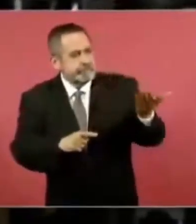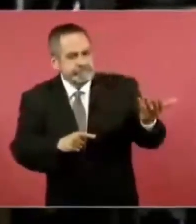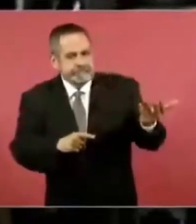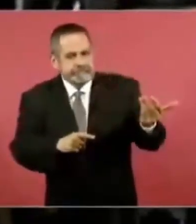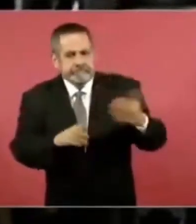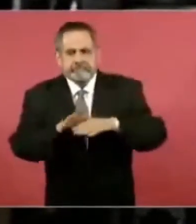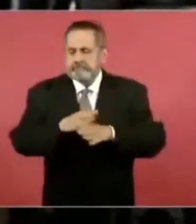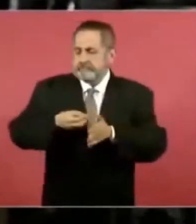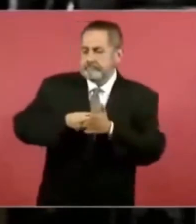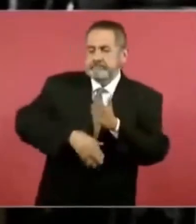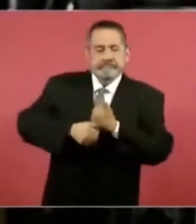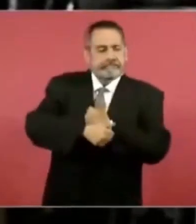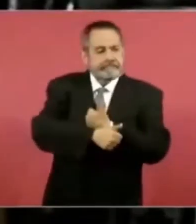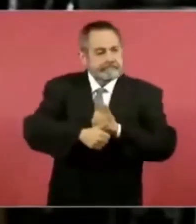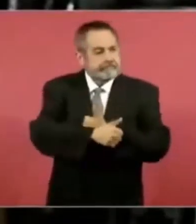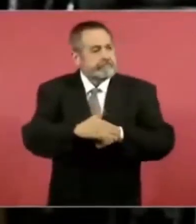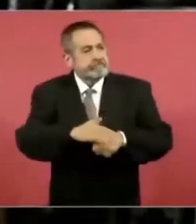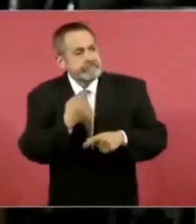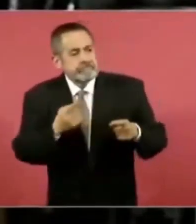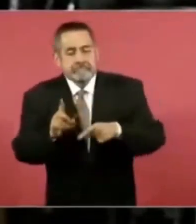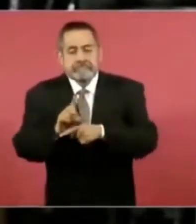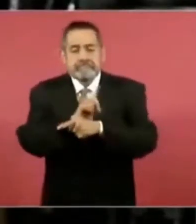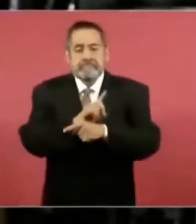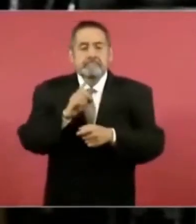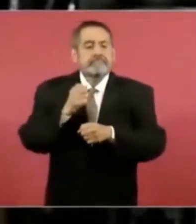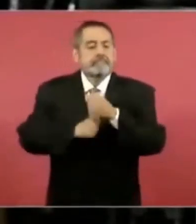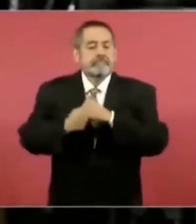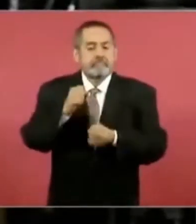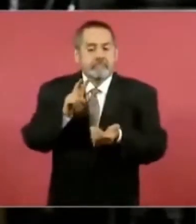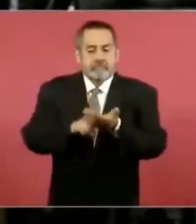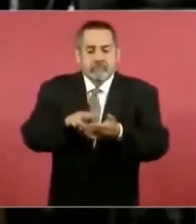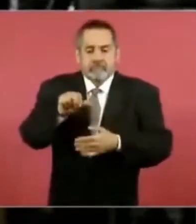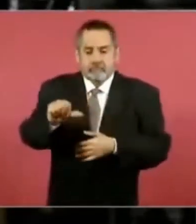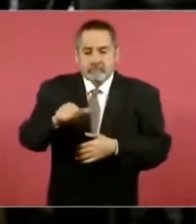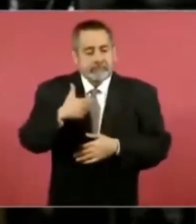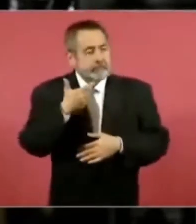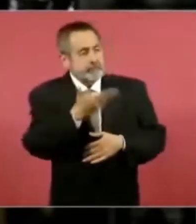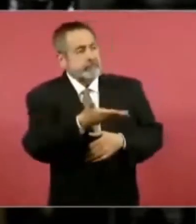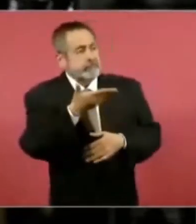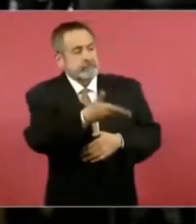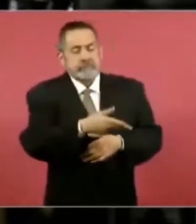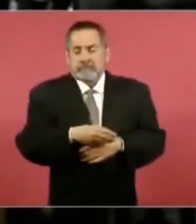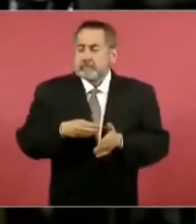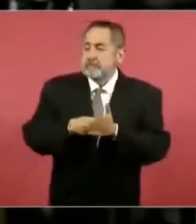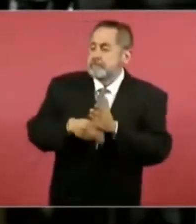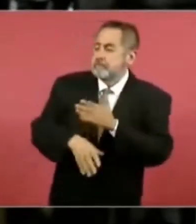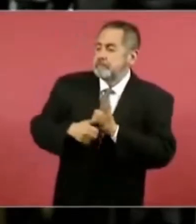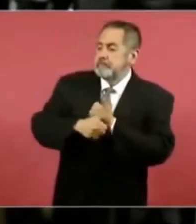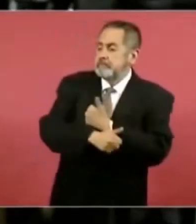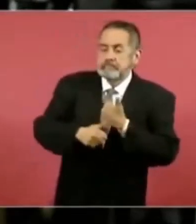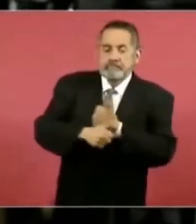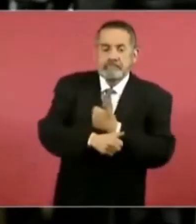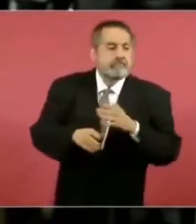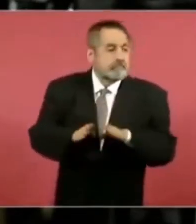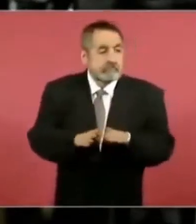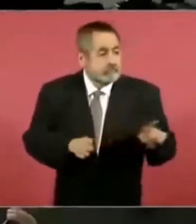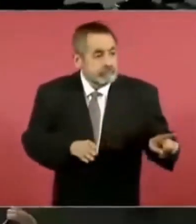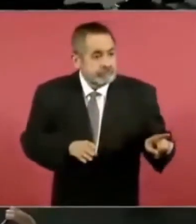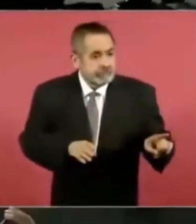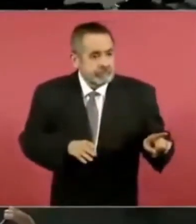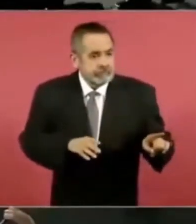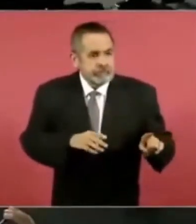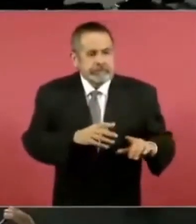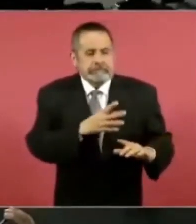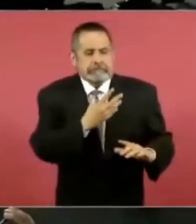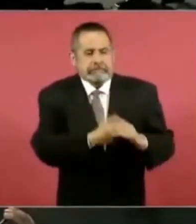ocultado desde entonces. Desde 2016 se había solicitado esta información y la única forma de conocerla fue a través de una filtración